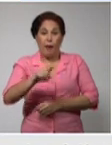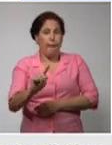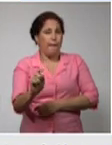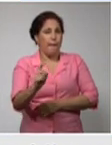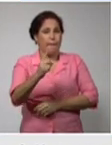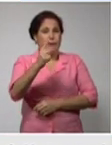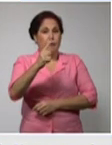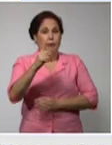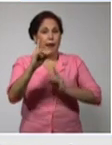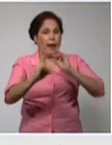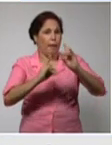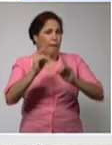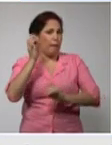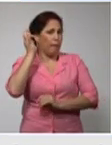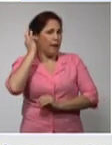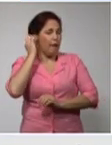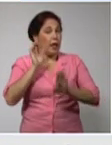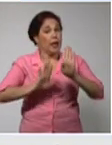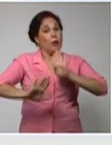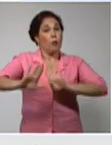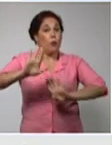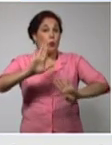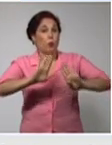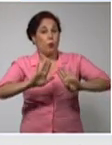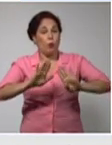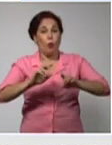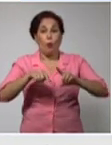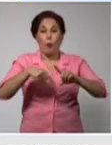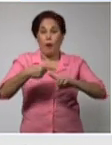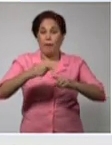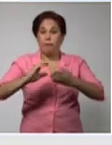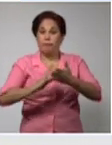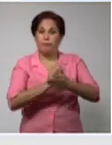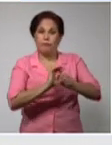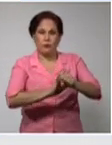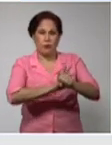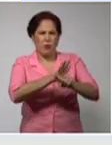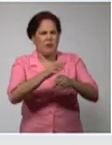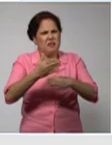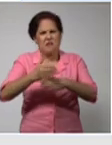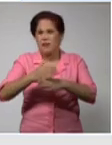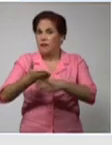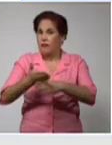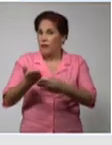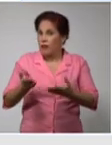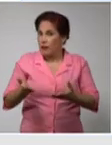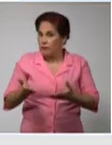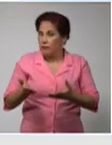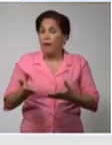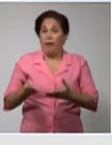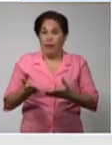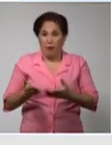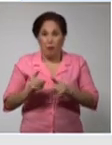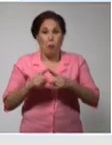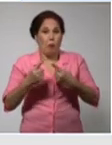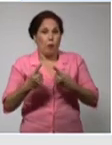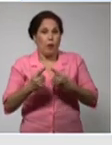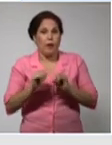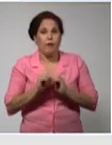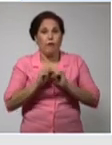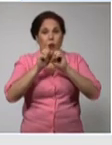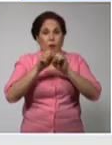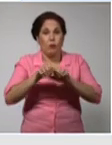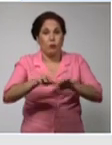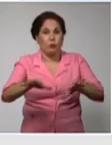bebé con anticuerpos contra la COVID-19 ¿qué significa? bueno pues al desplegar la noticia vemos